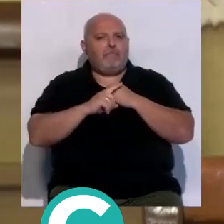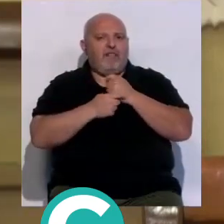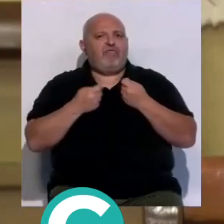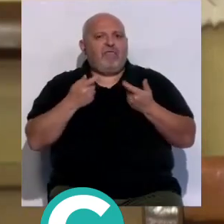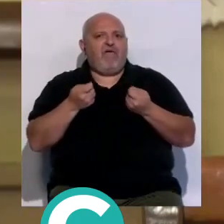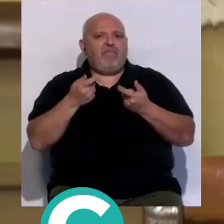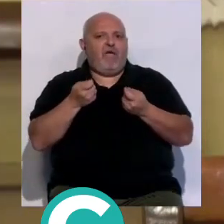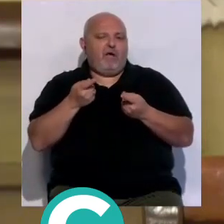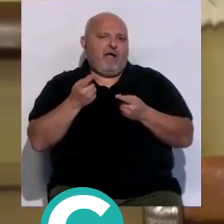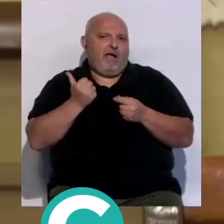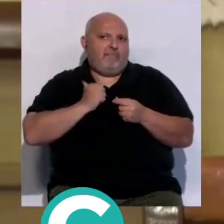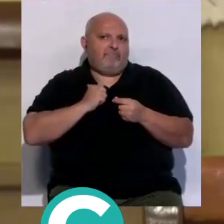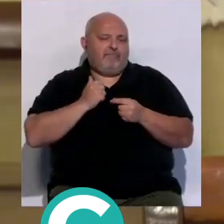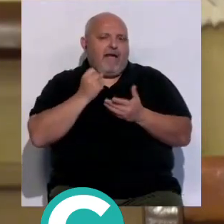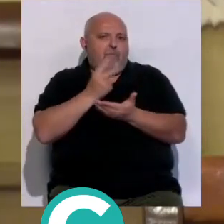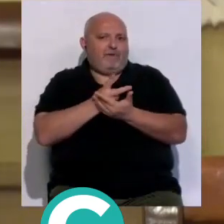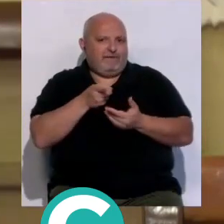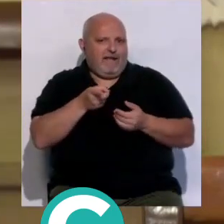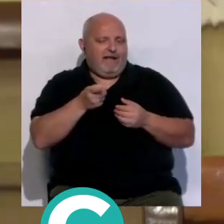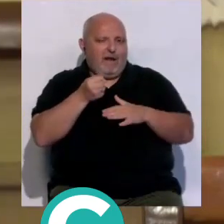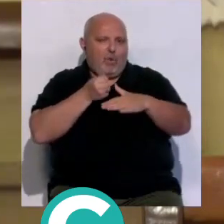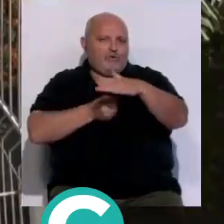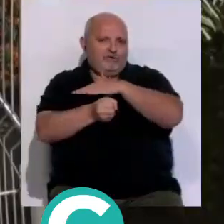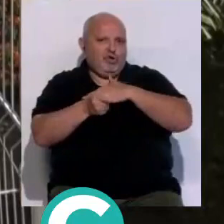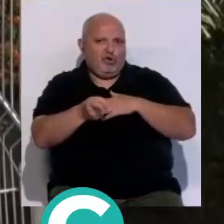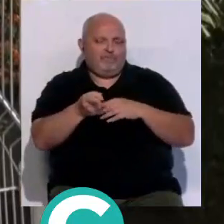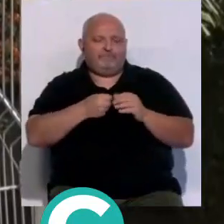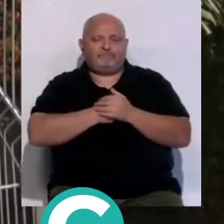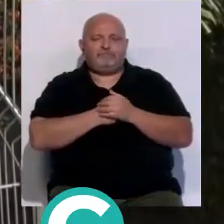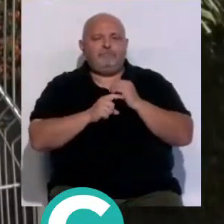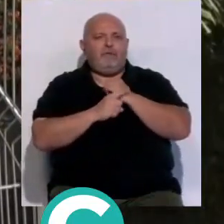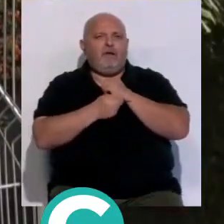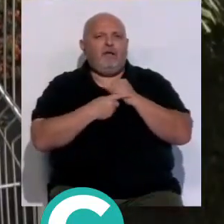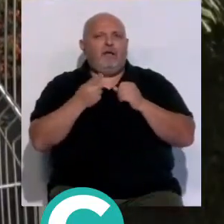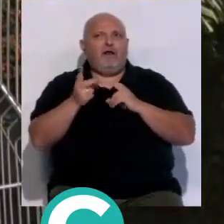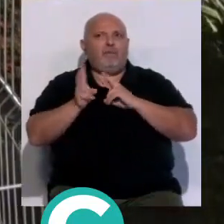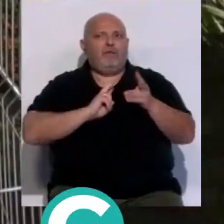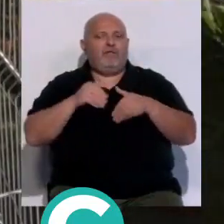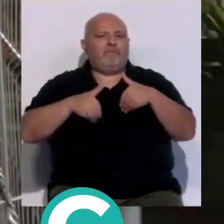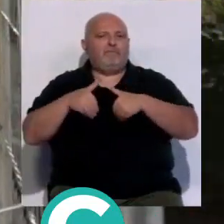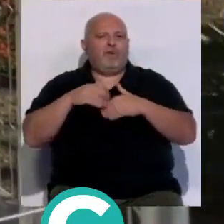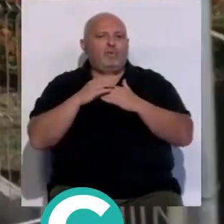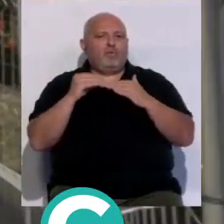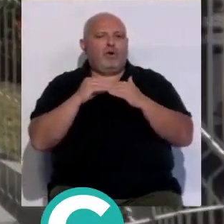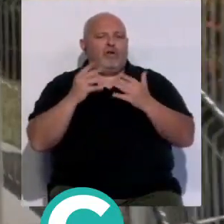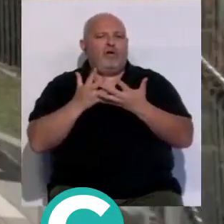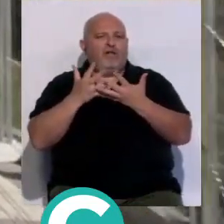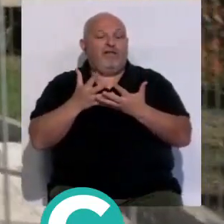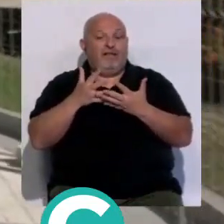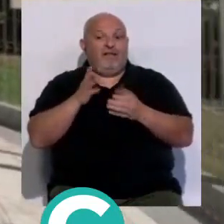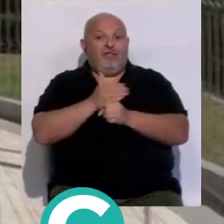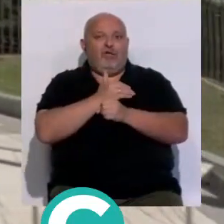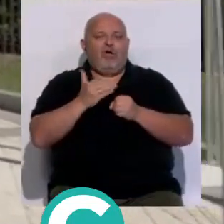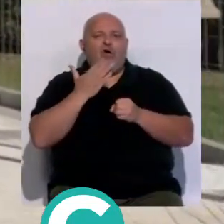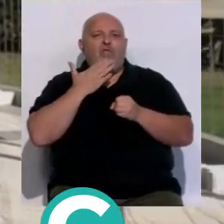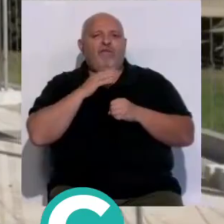es una apuesta por esa inclusión un nuevo parque que llega como respuesta a la demanda de los usuarios de ofrecer en esa zona